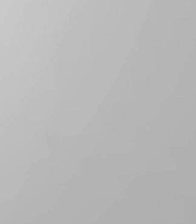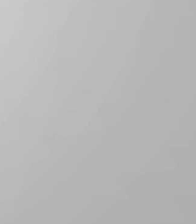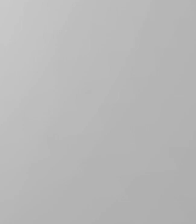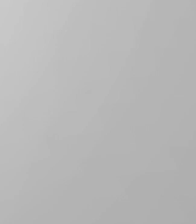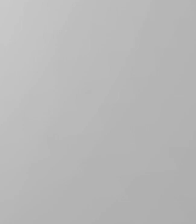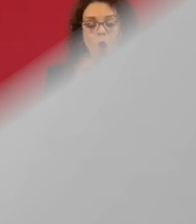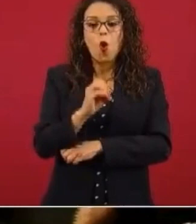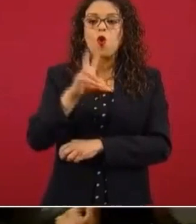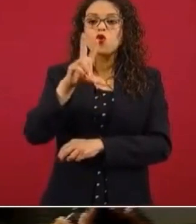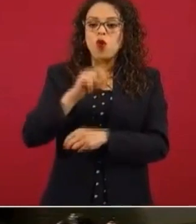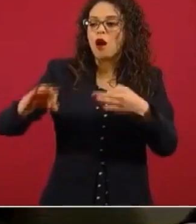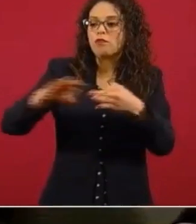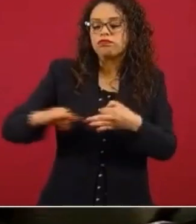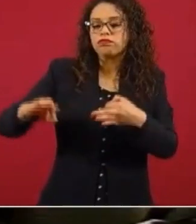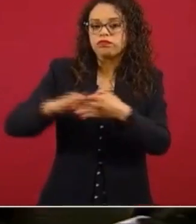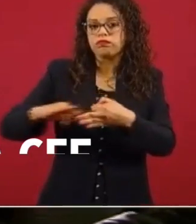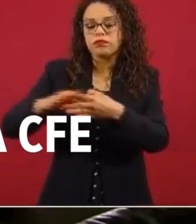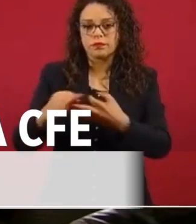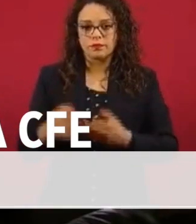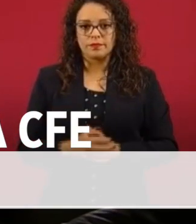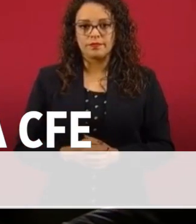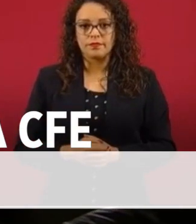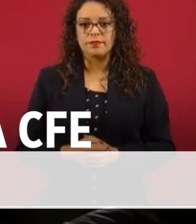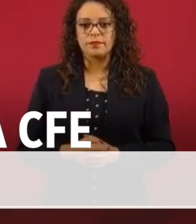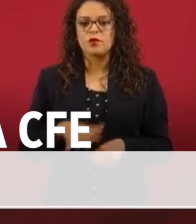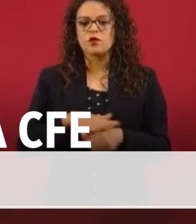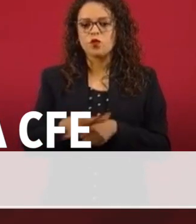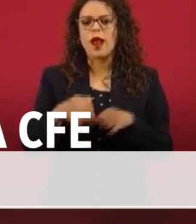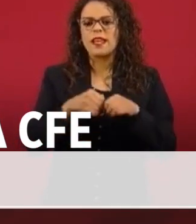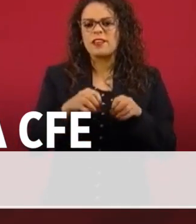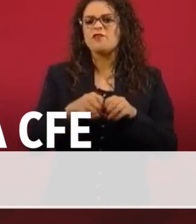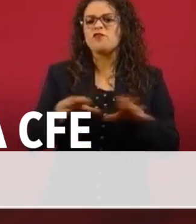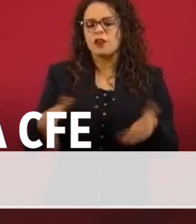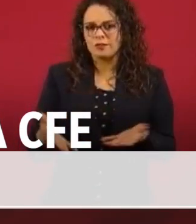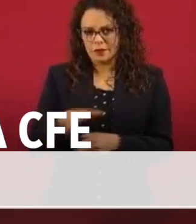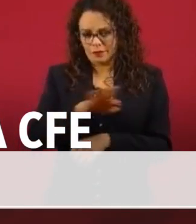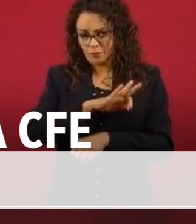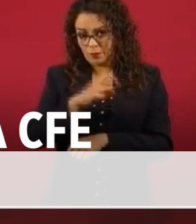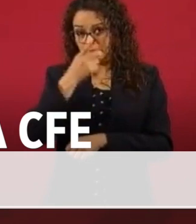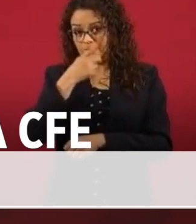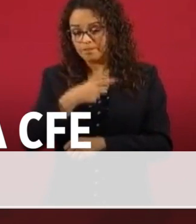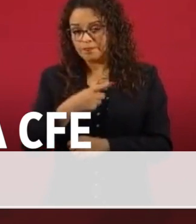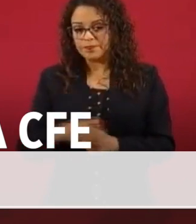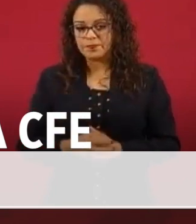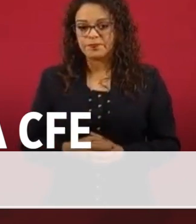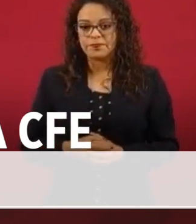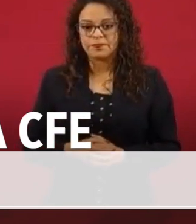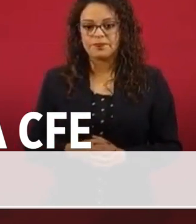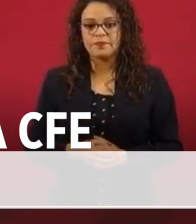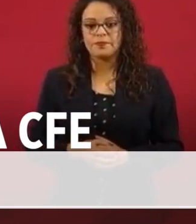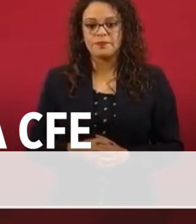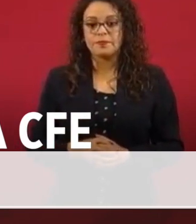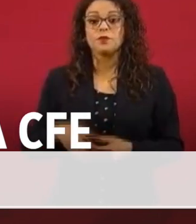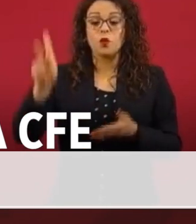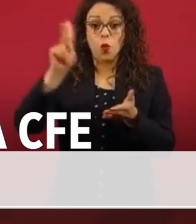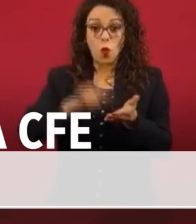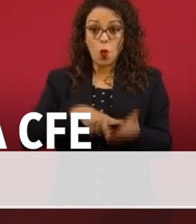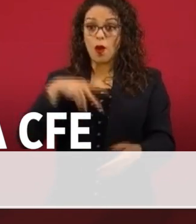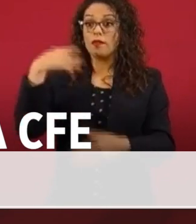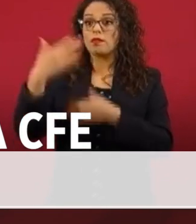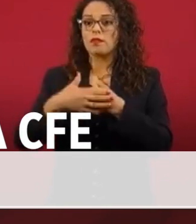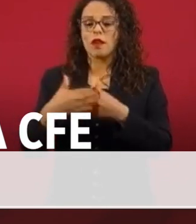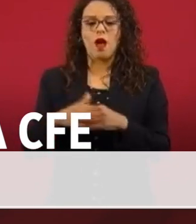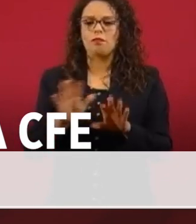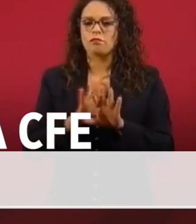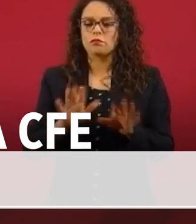No se va a repetir, fue un desbalance de acuerdo a